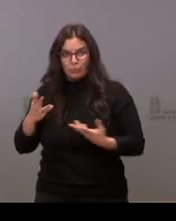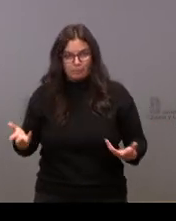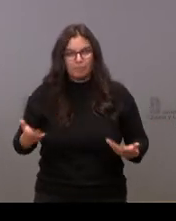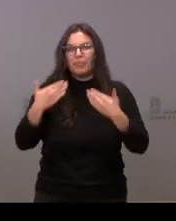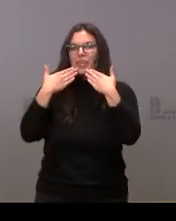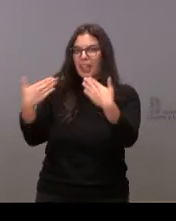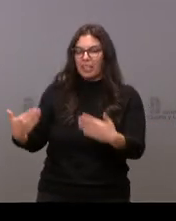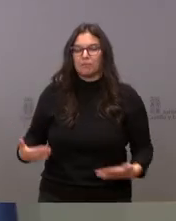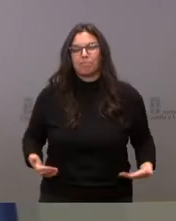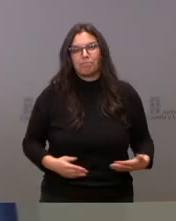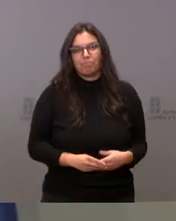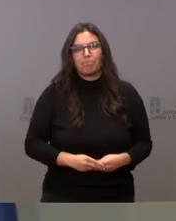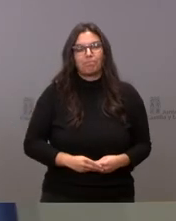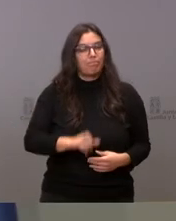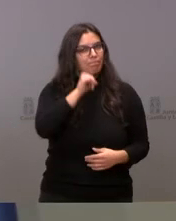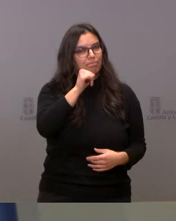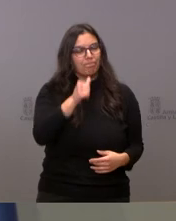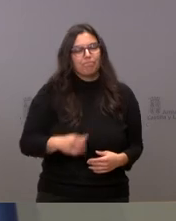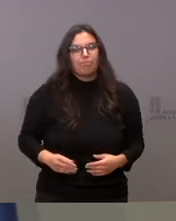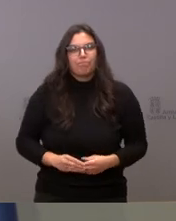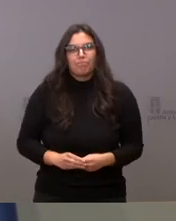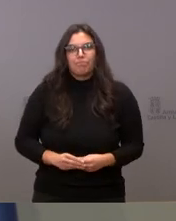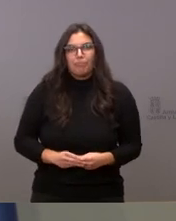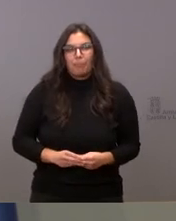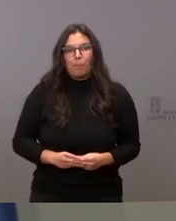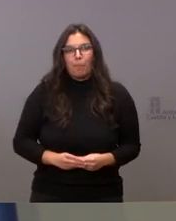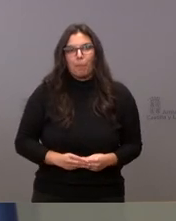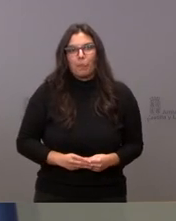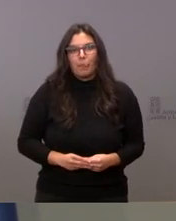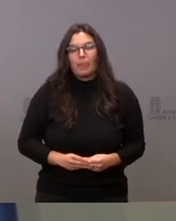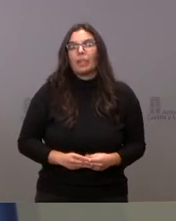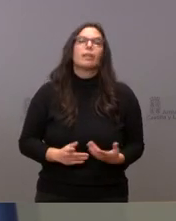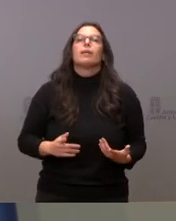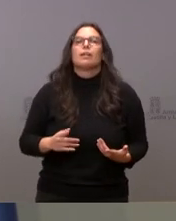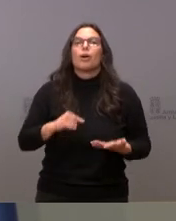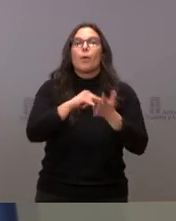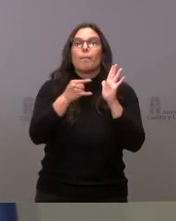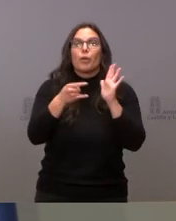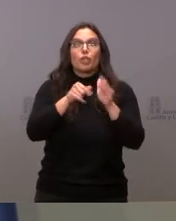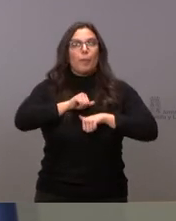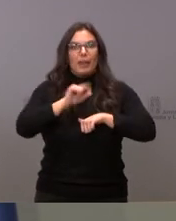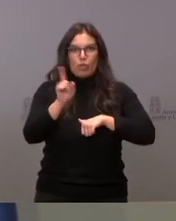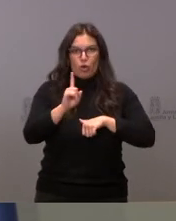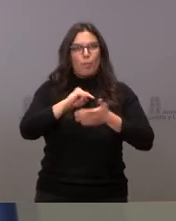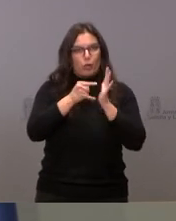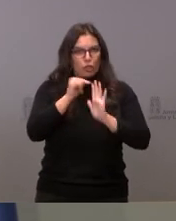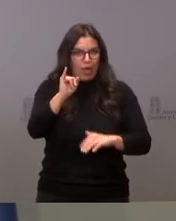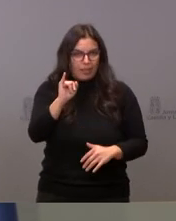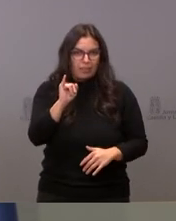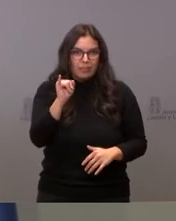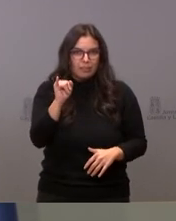Gracias. De nada. No se está esperando el proyecto porque el proyecto existe y el proyecto, de hecho,